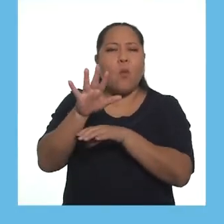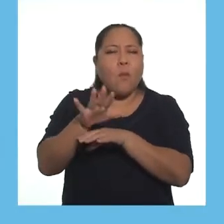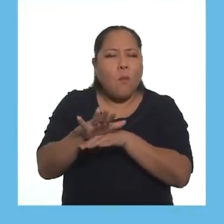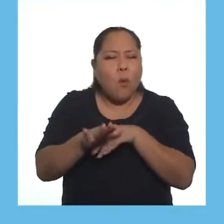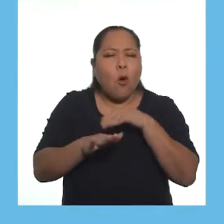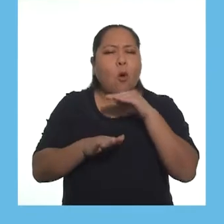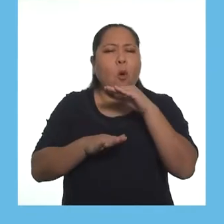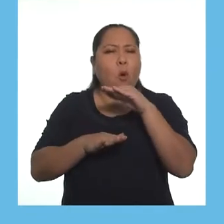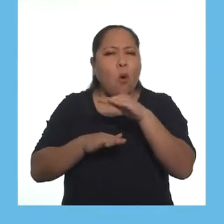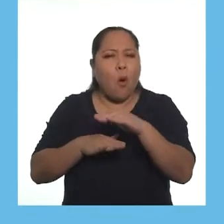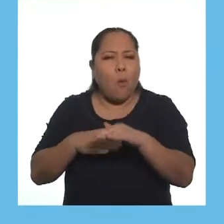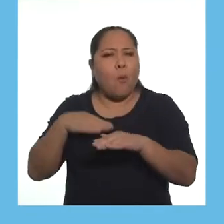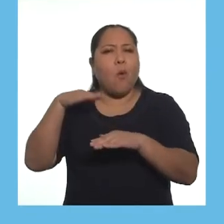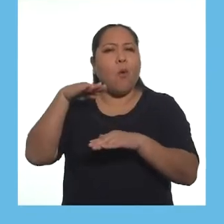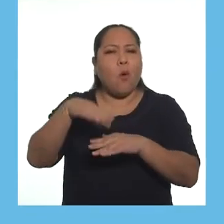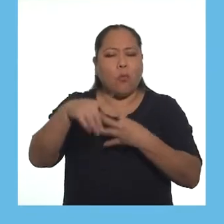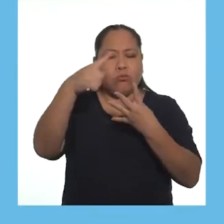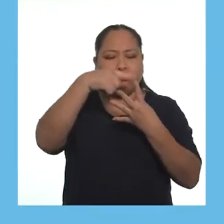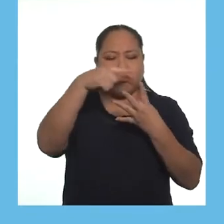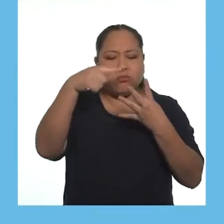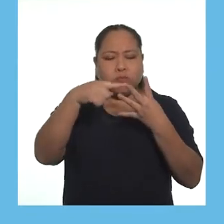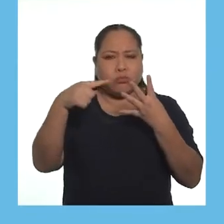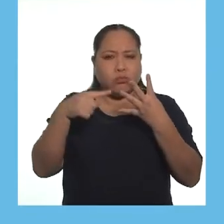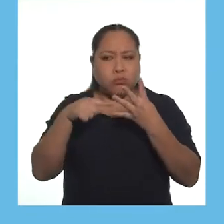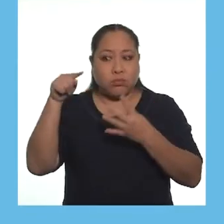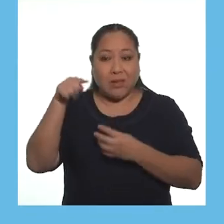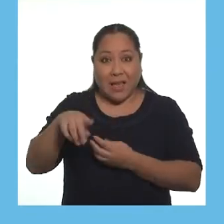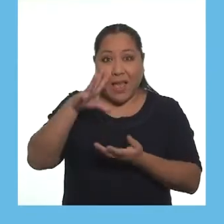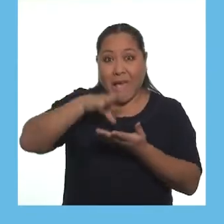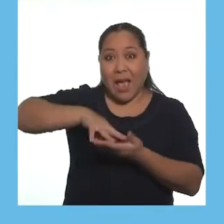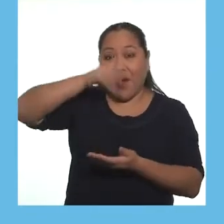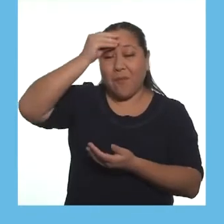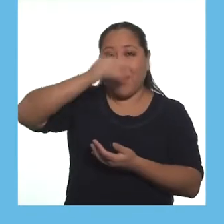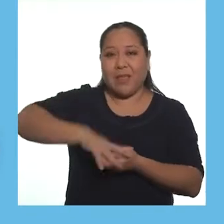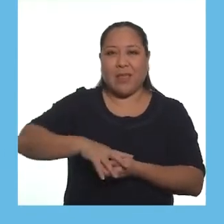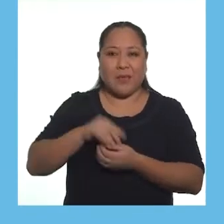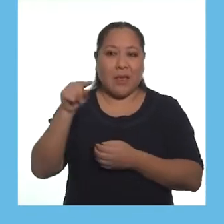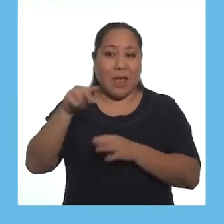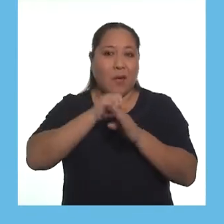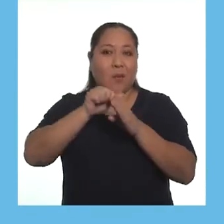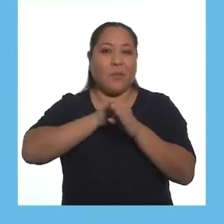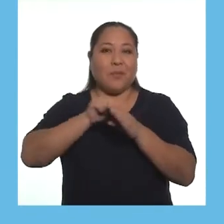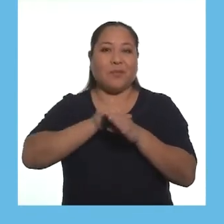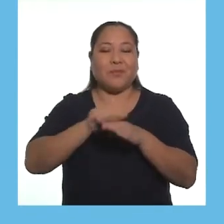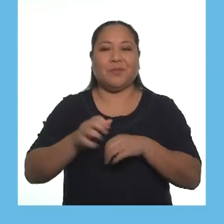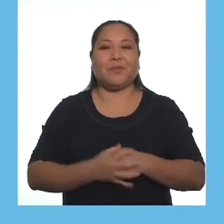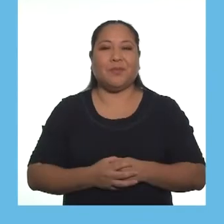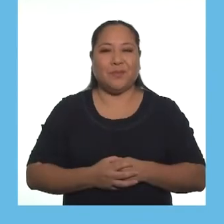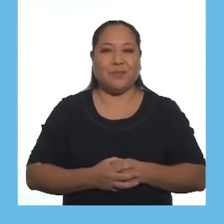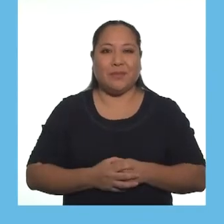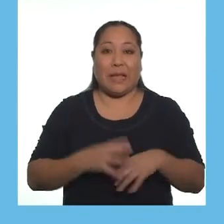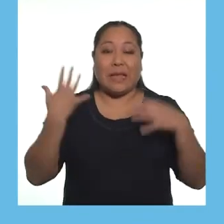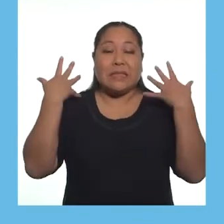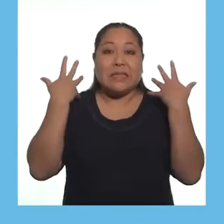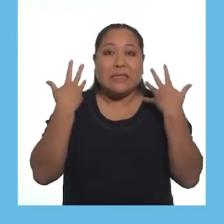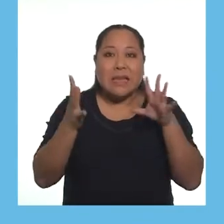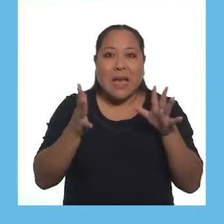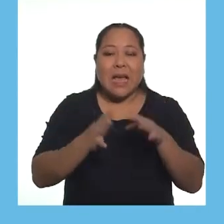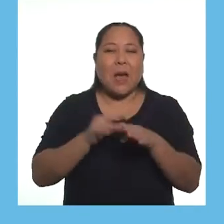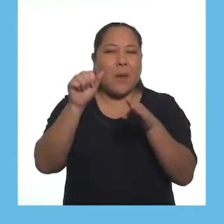Enseñenle pausadamente los pasos que ella o él debe aprender para que los practique.